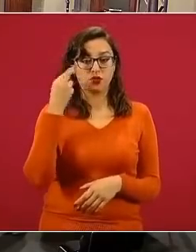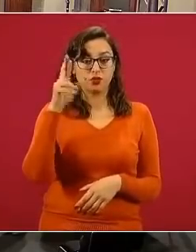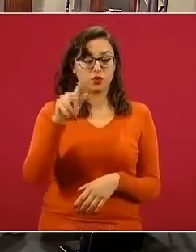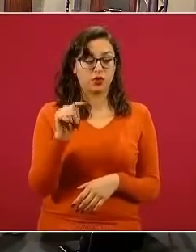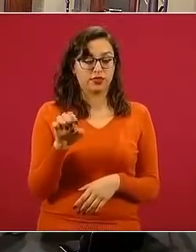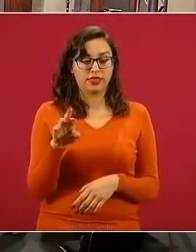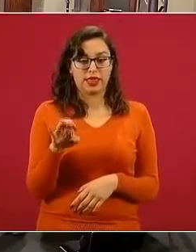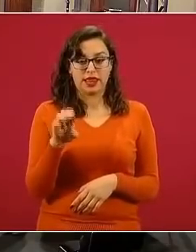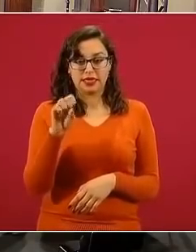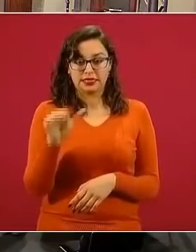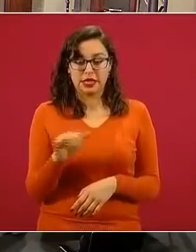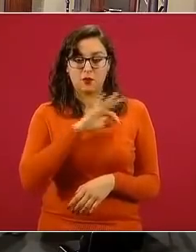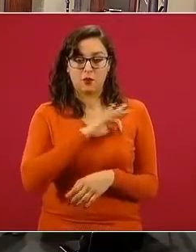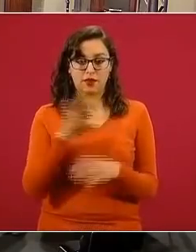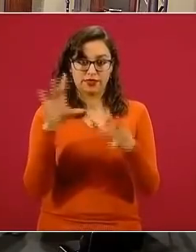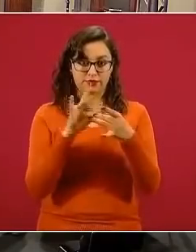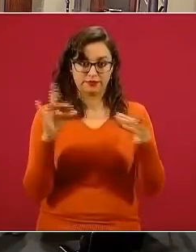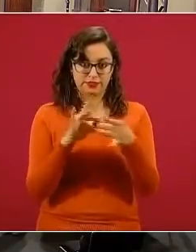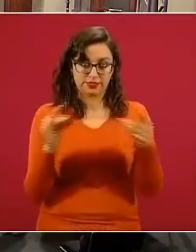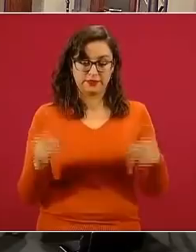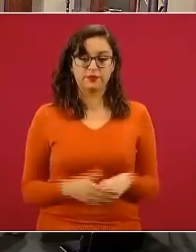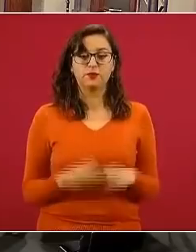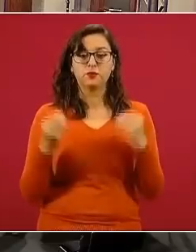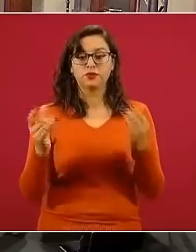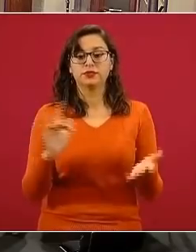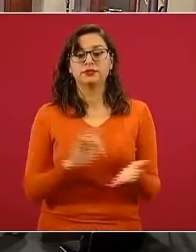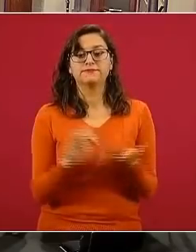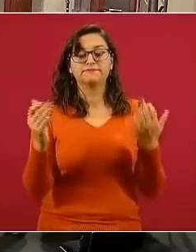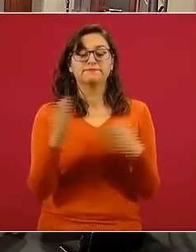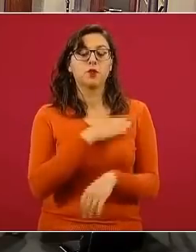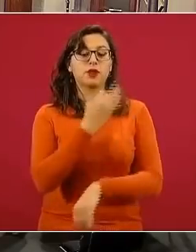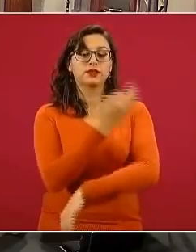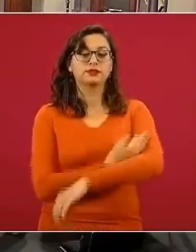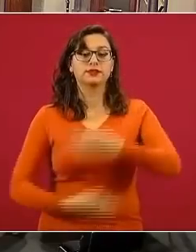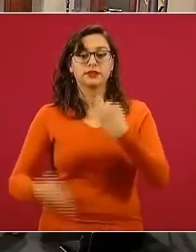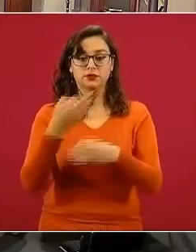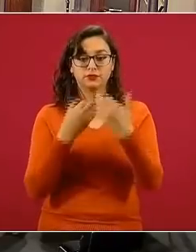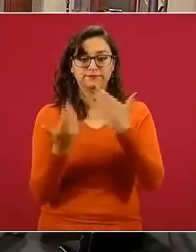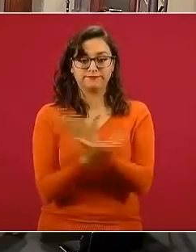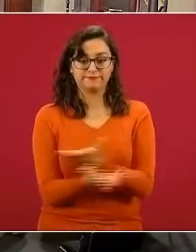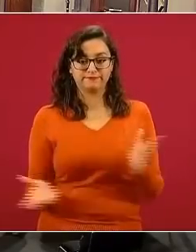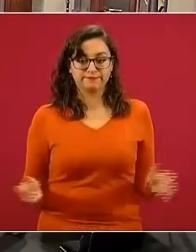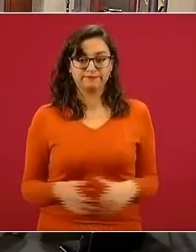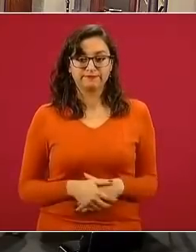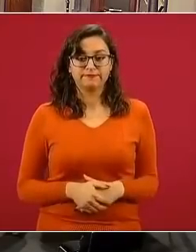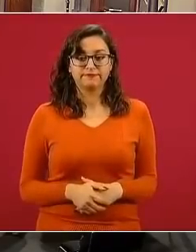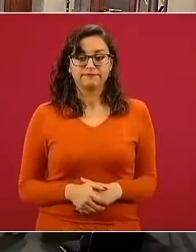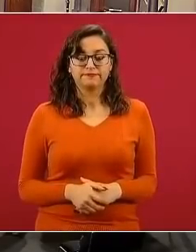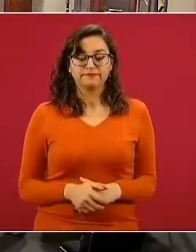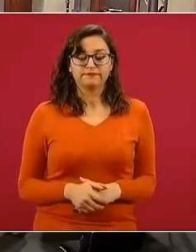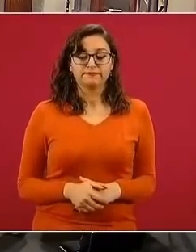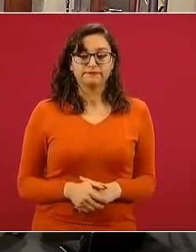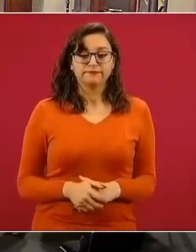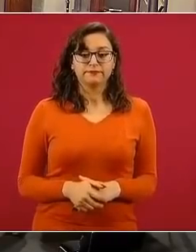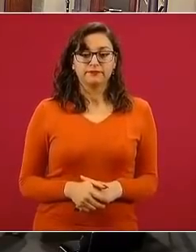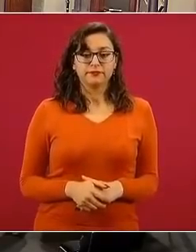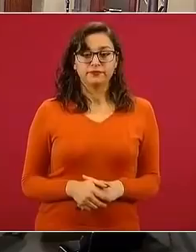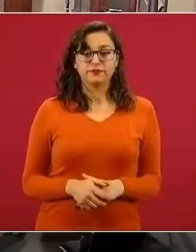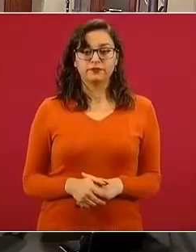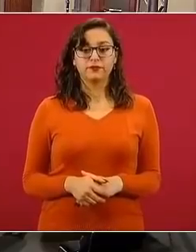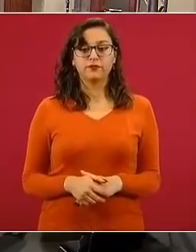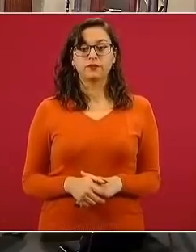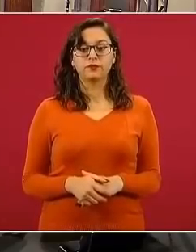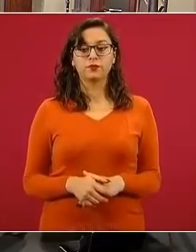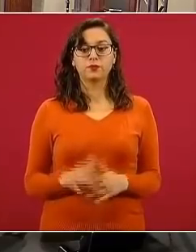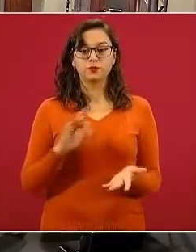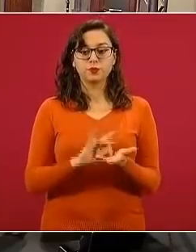y nos comenta también. Muchas gracias. Buenas tardes a todos y a todas. Bueno, pues muchas gracias por